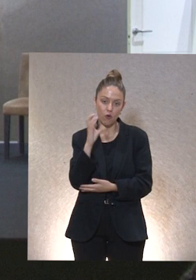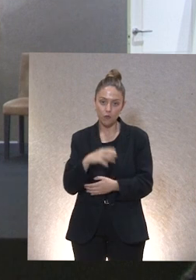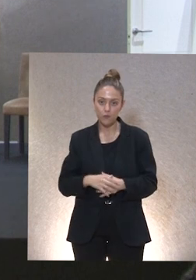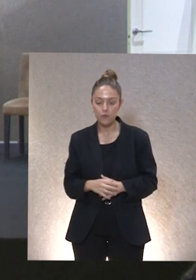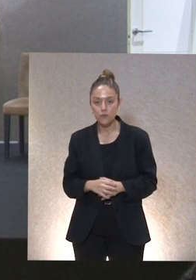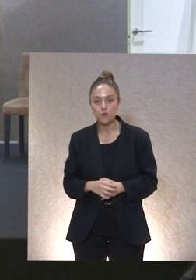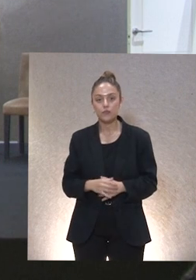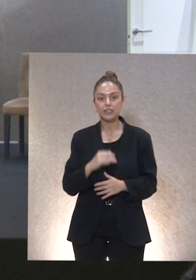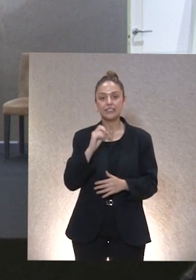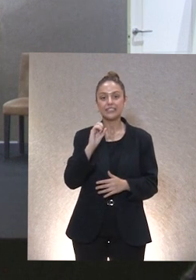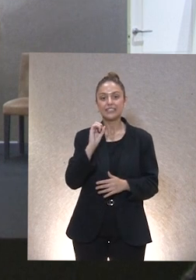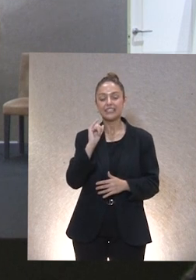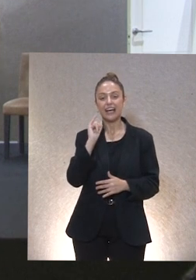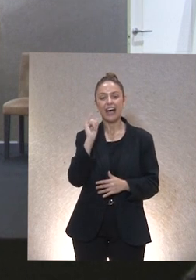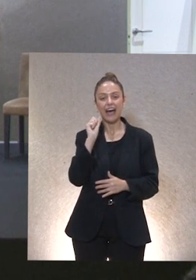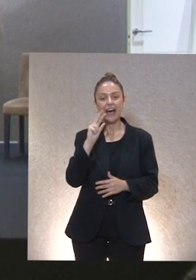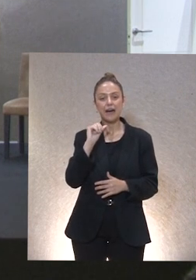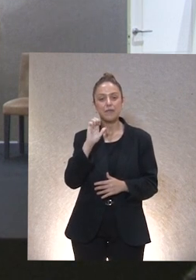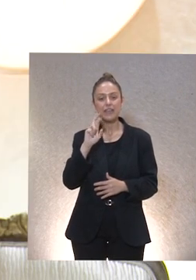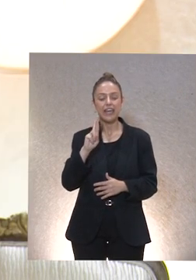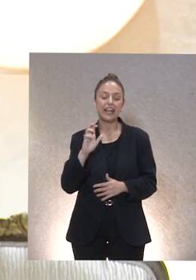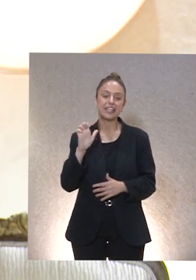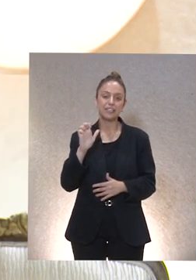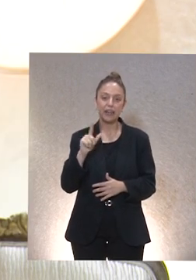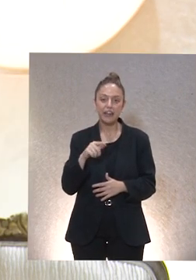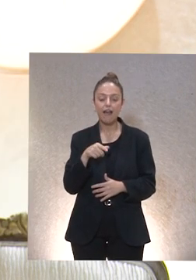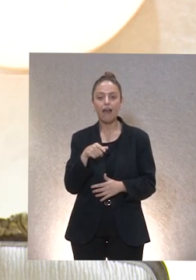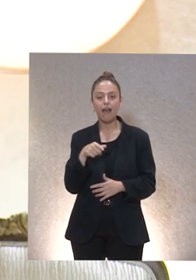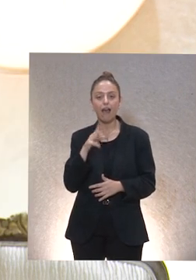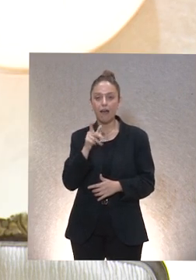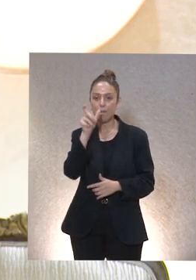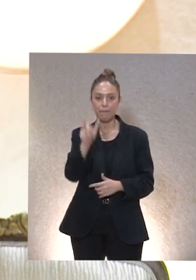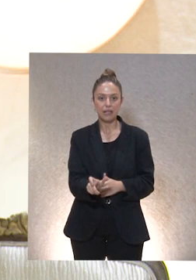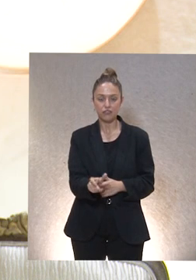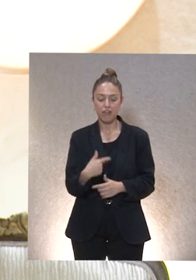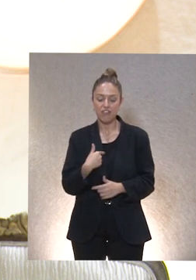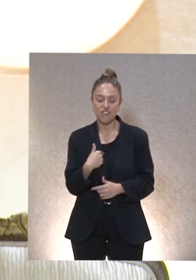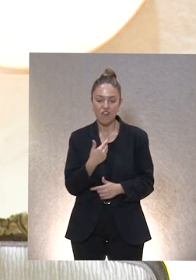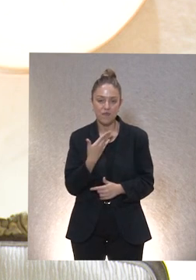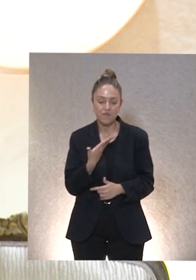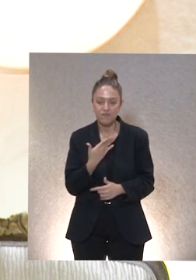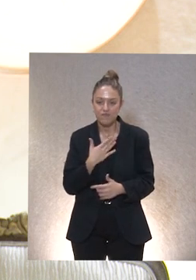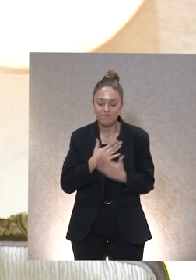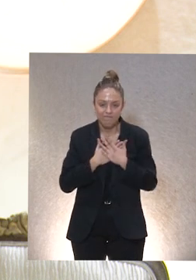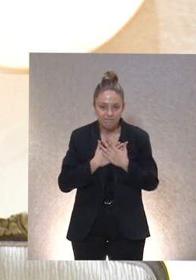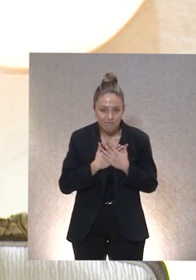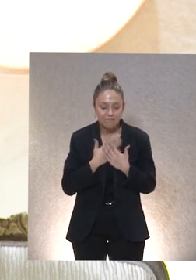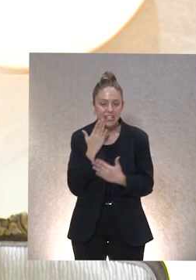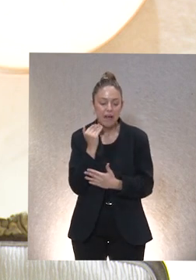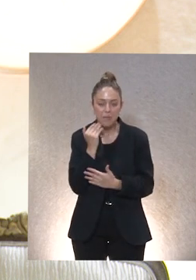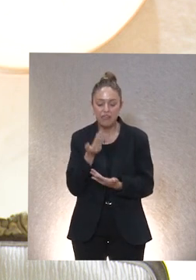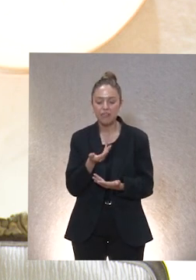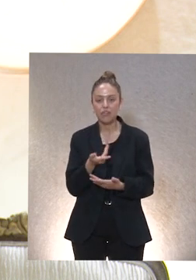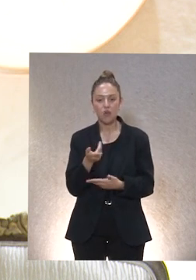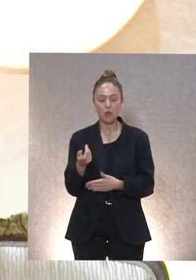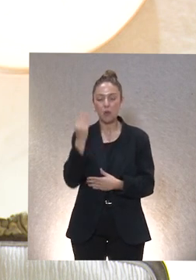Es Xavier Echevarría Mauleón, que efectivamente, como ha dicho, es una persona a que aprecio personalmente mucho y yo